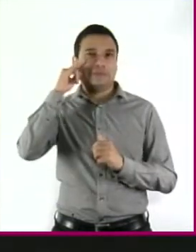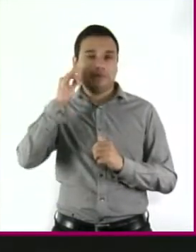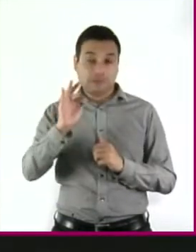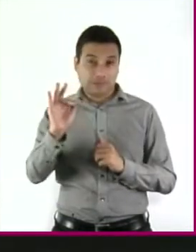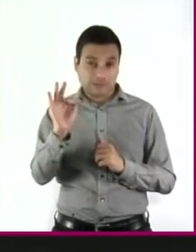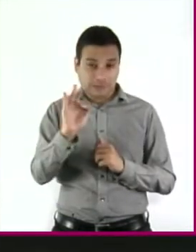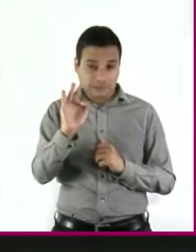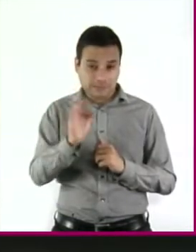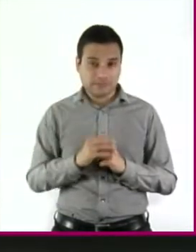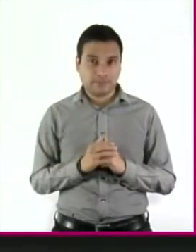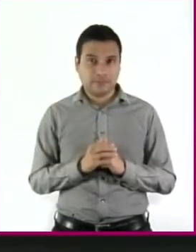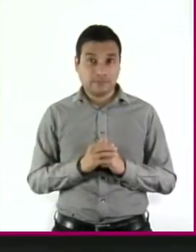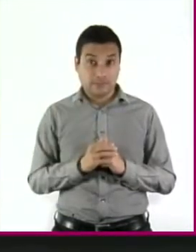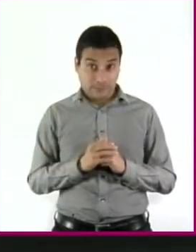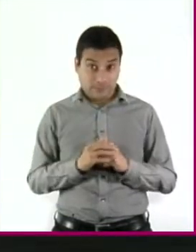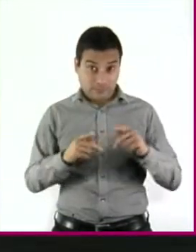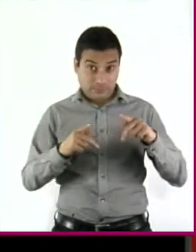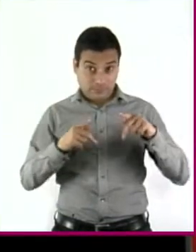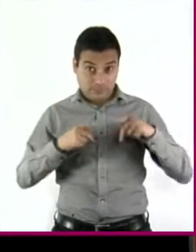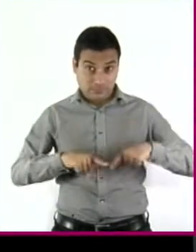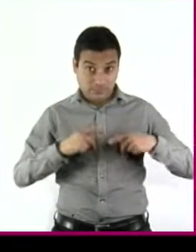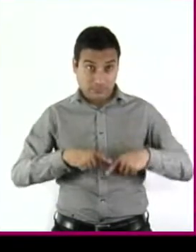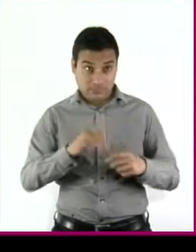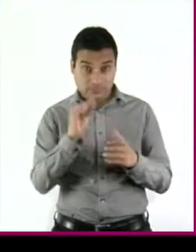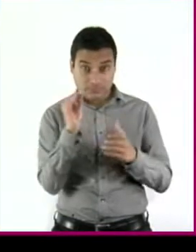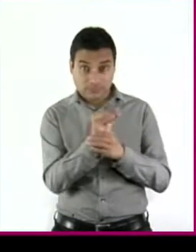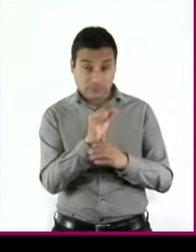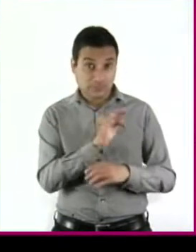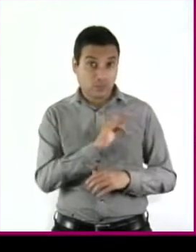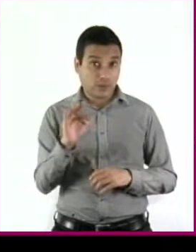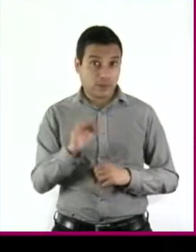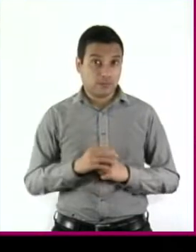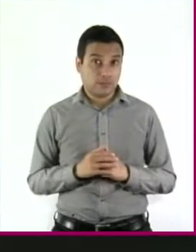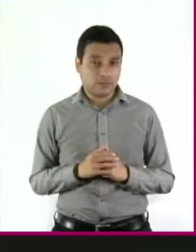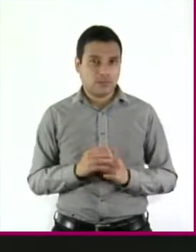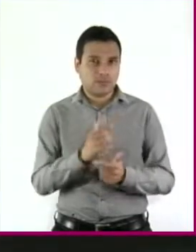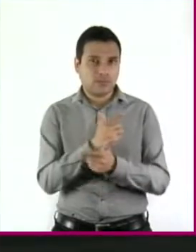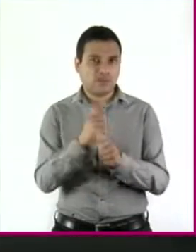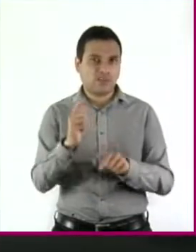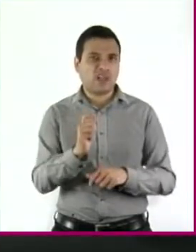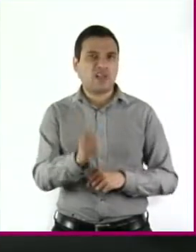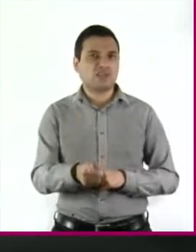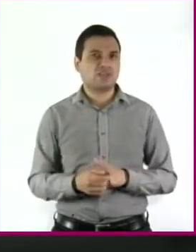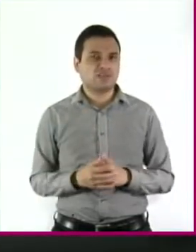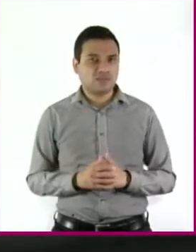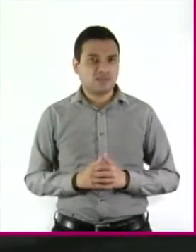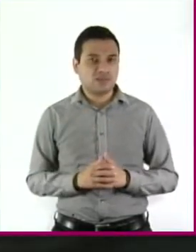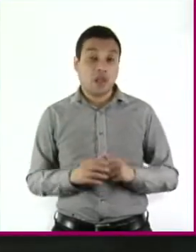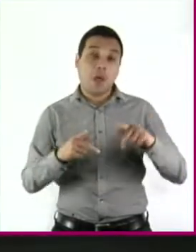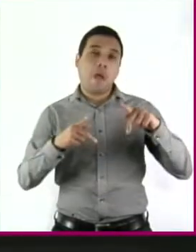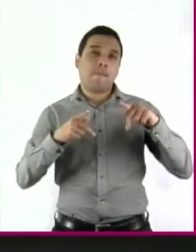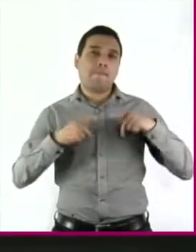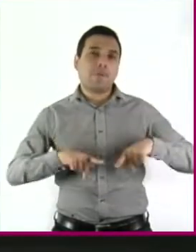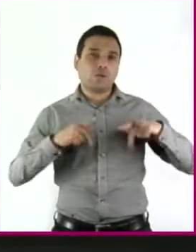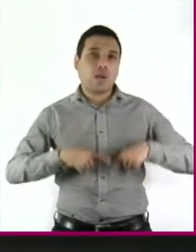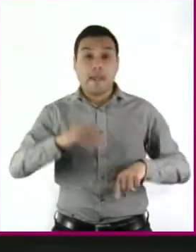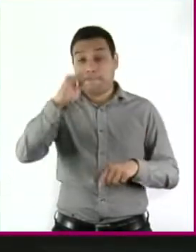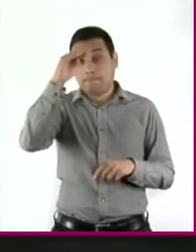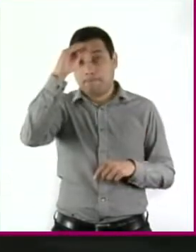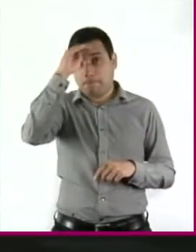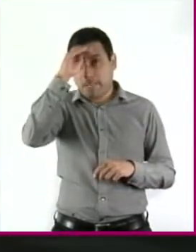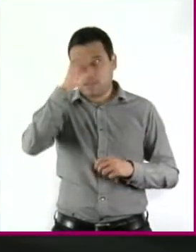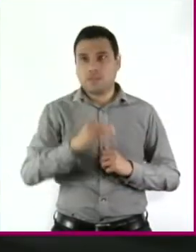la libertad de ignorar a una persona? ¿Qué es la libertad? Algunos piensan que ser libre